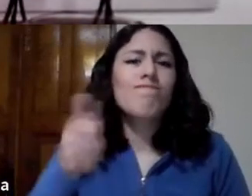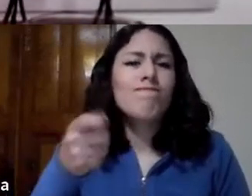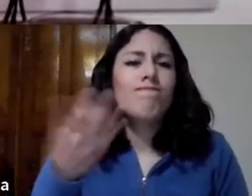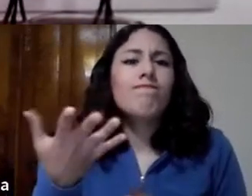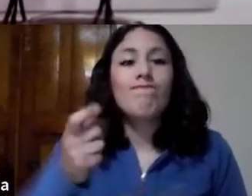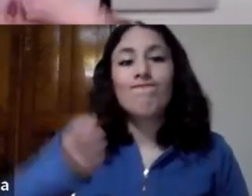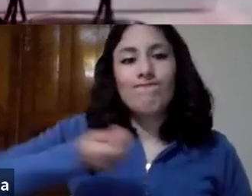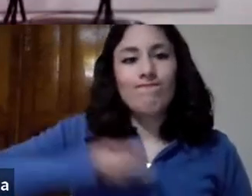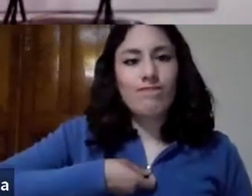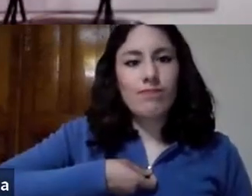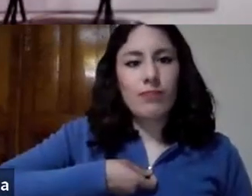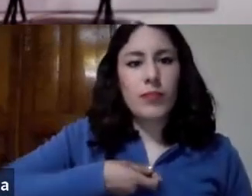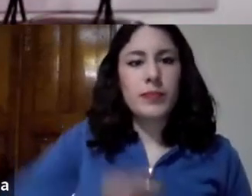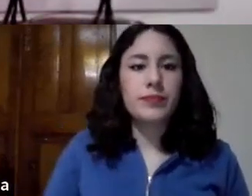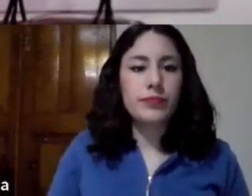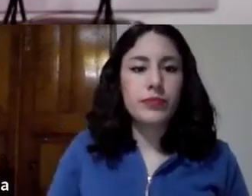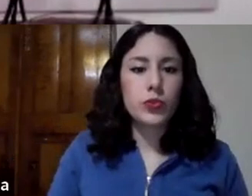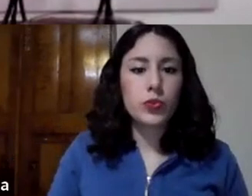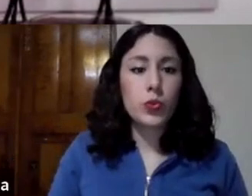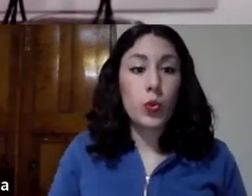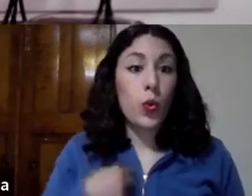como yo me presento a los demás